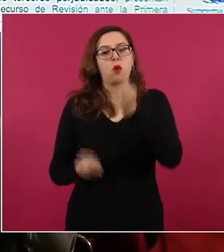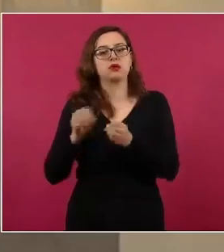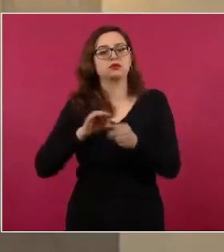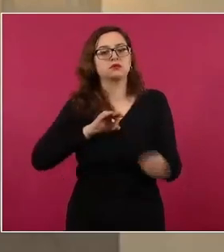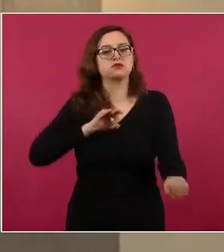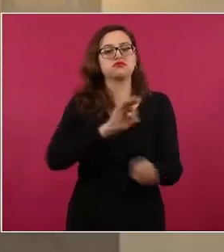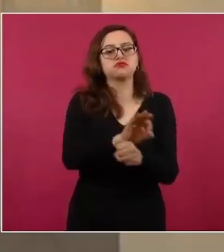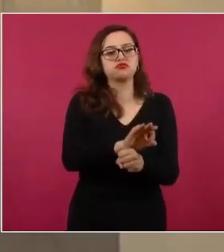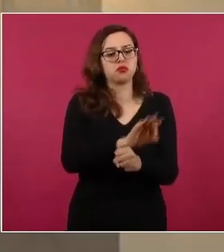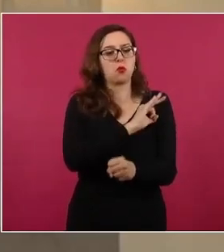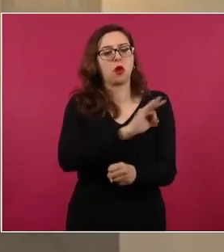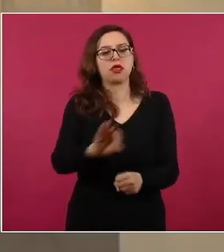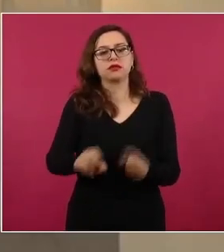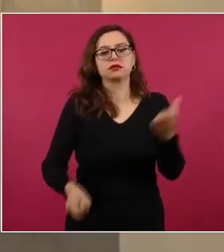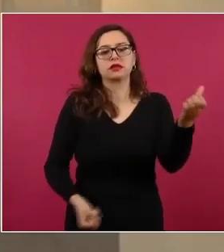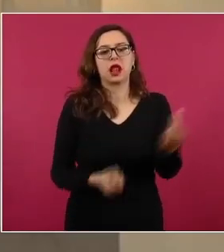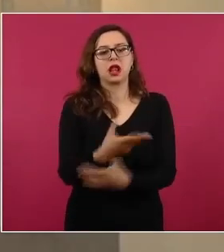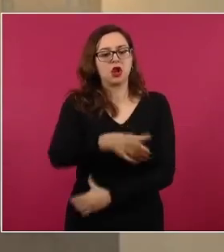inmediata libertad.